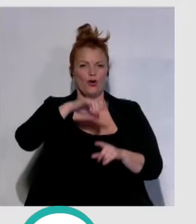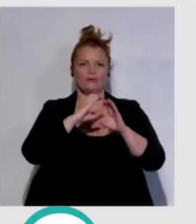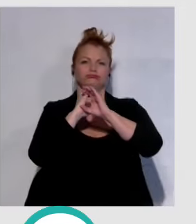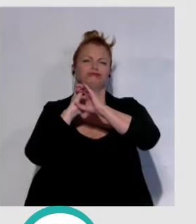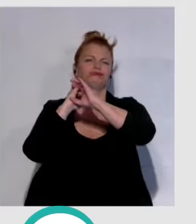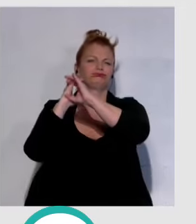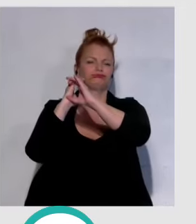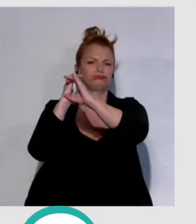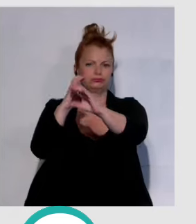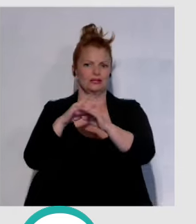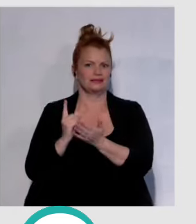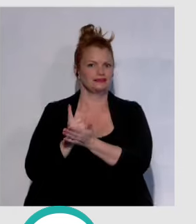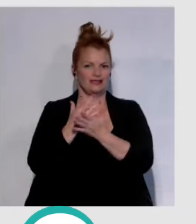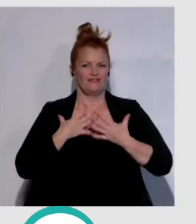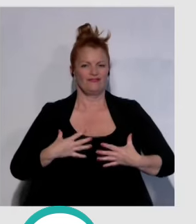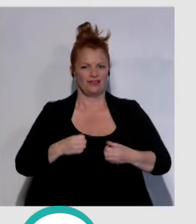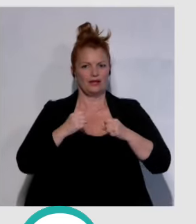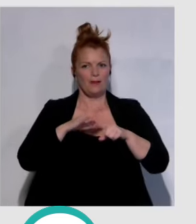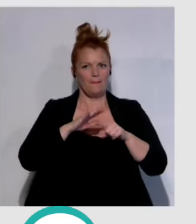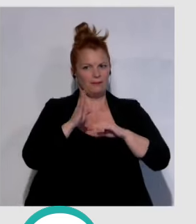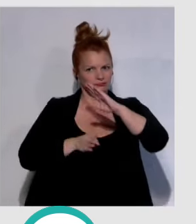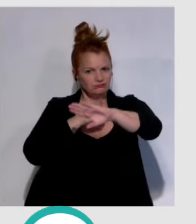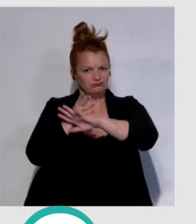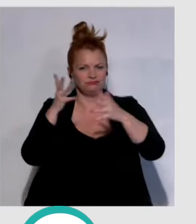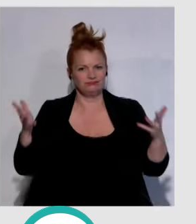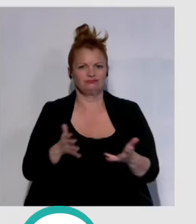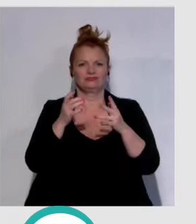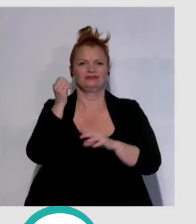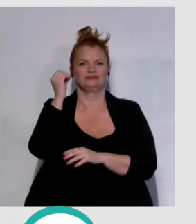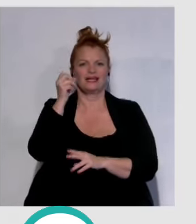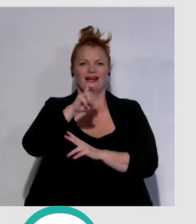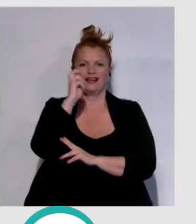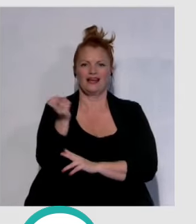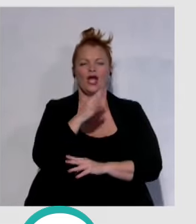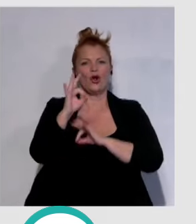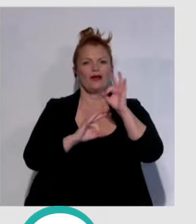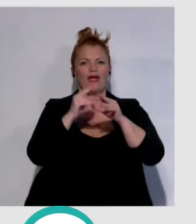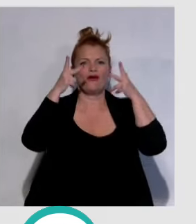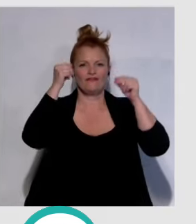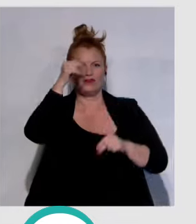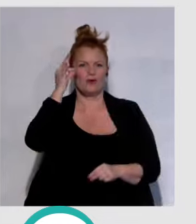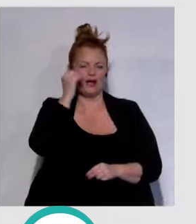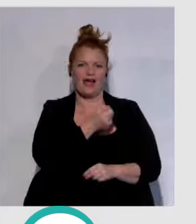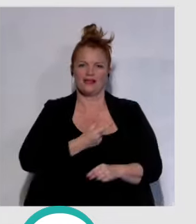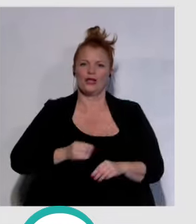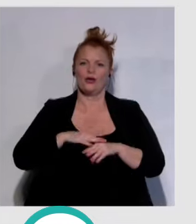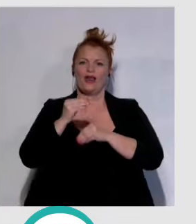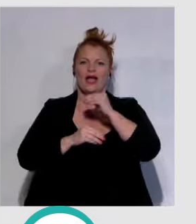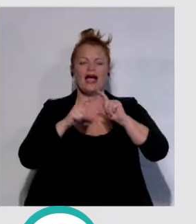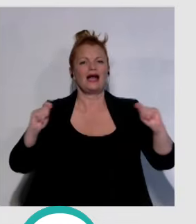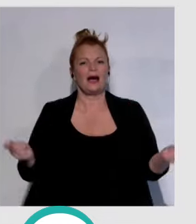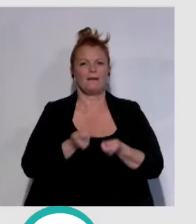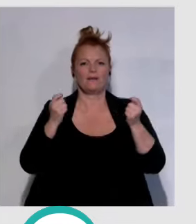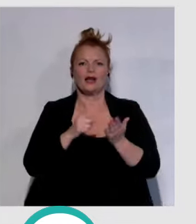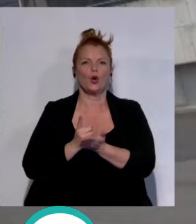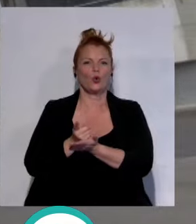sanitario al que os animo a que os acerquéis para conocer y participar en las actividades y talleres que han organizado los enfermeros y enfermeras gaditanos a través de la campaña